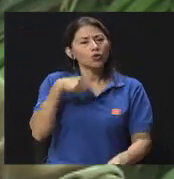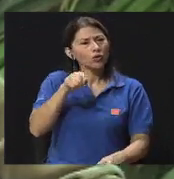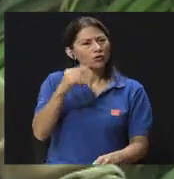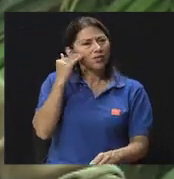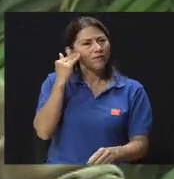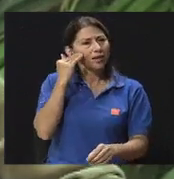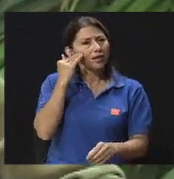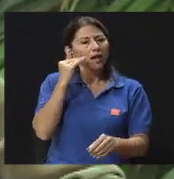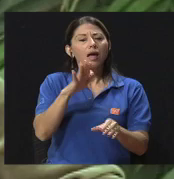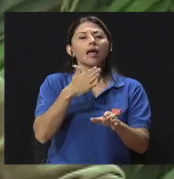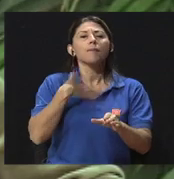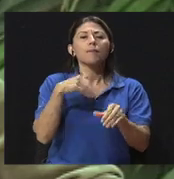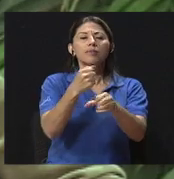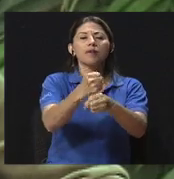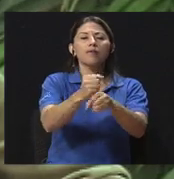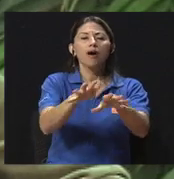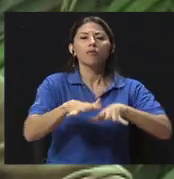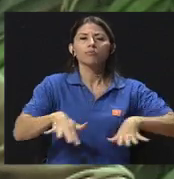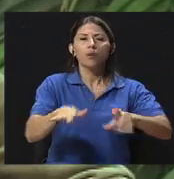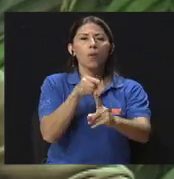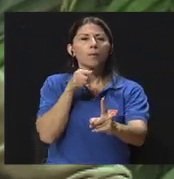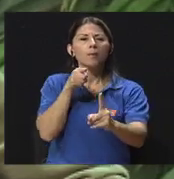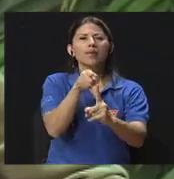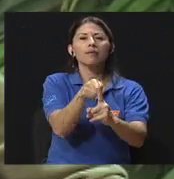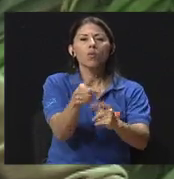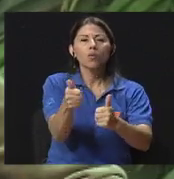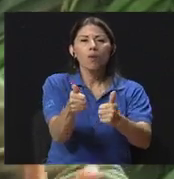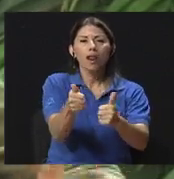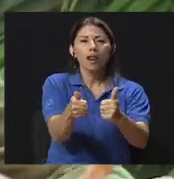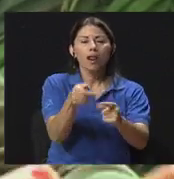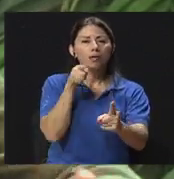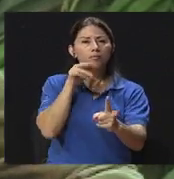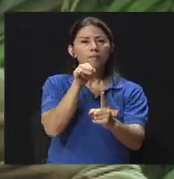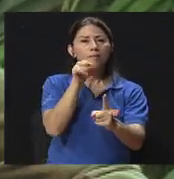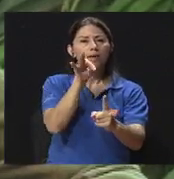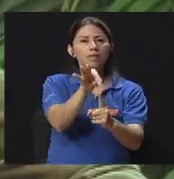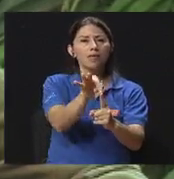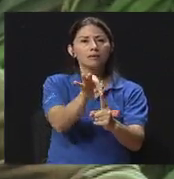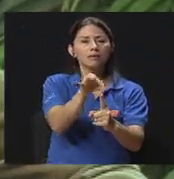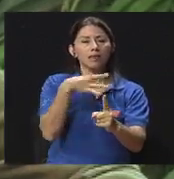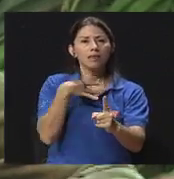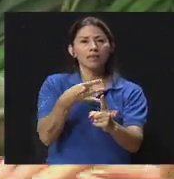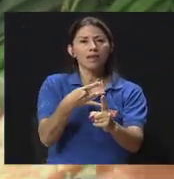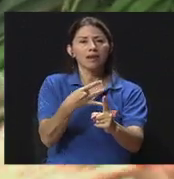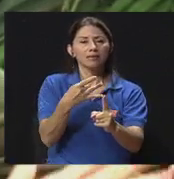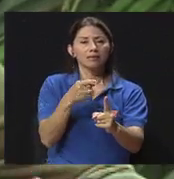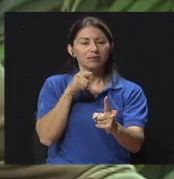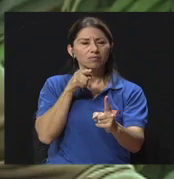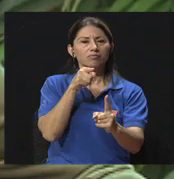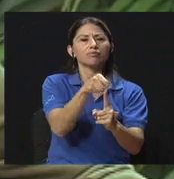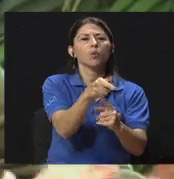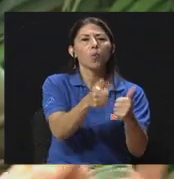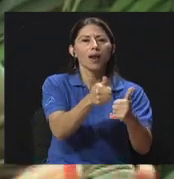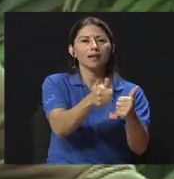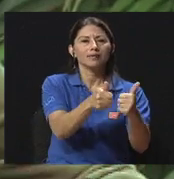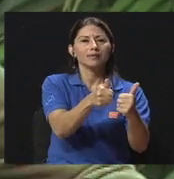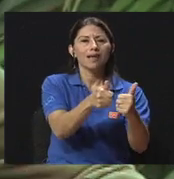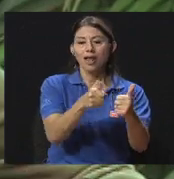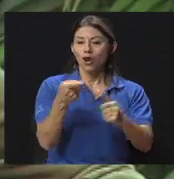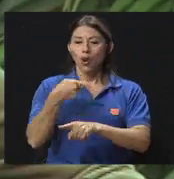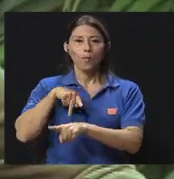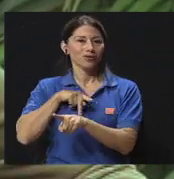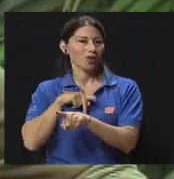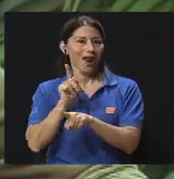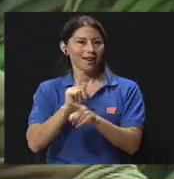en el ámbito laboral. Cuáles son mis metas y mis intereses para no involucrar lo personal que está en otro ámbito. Tengo que tener